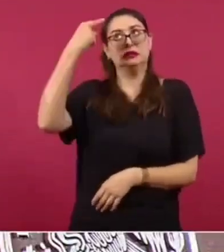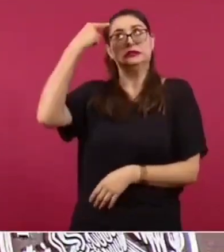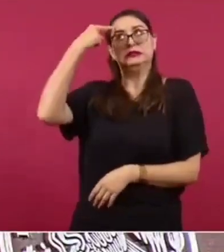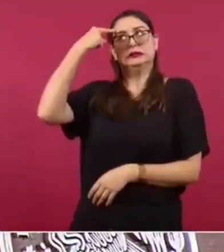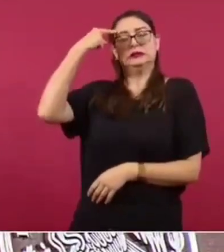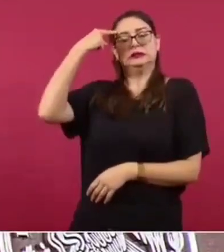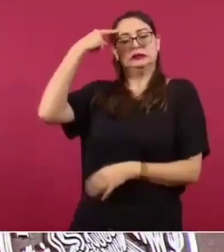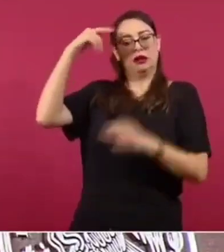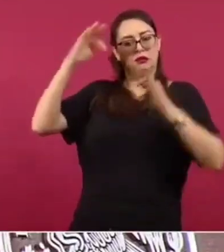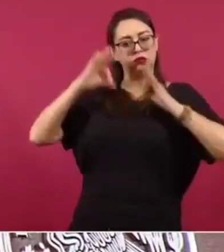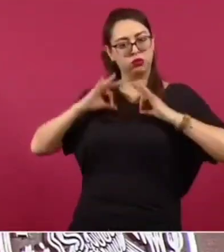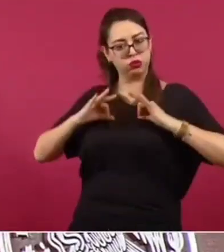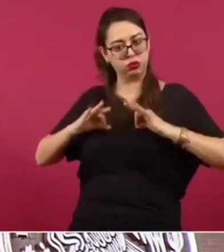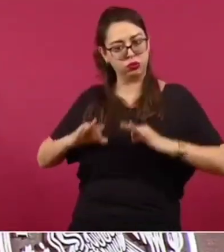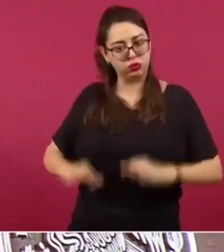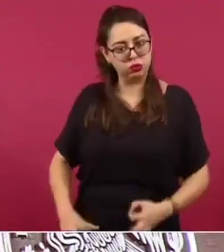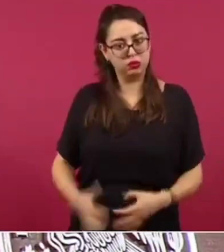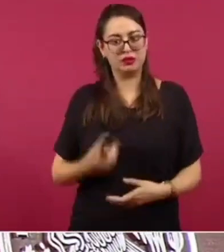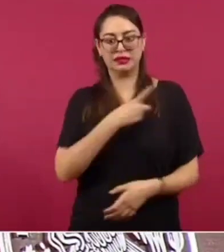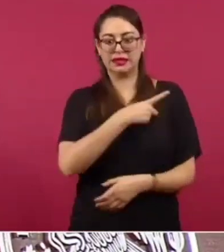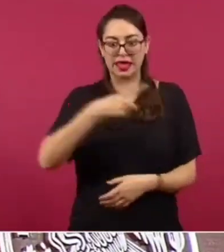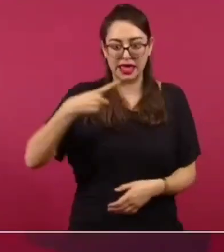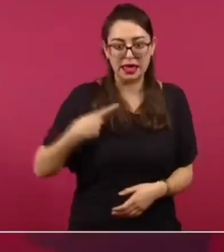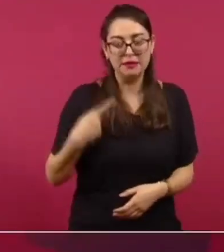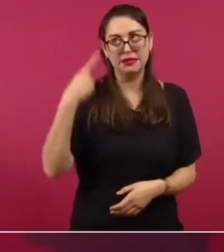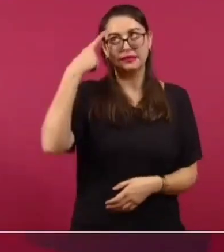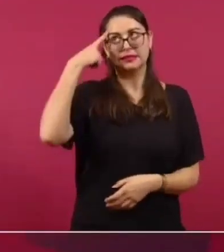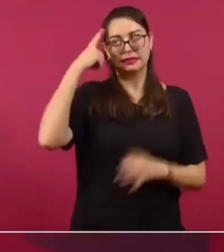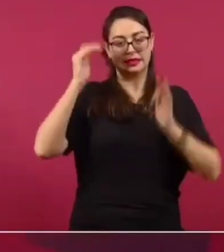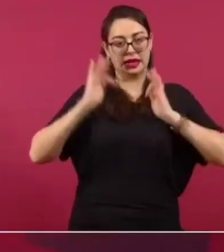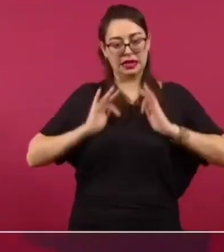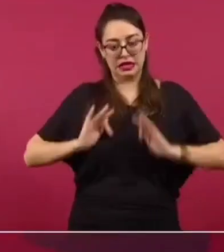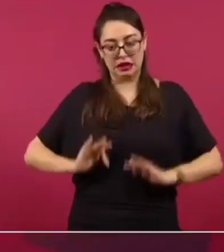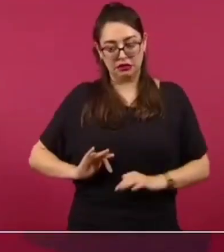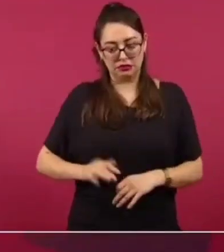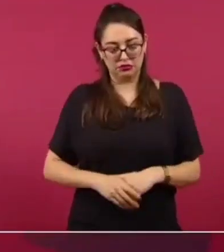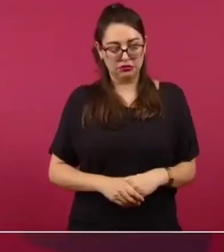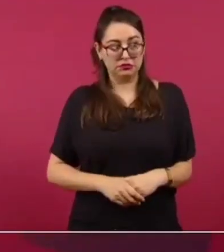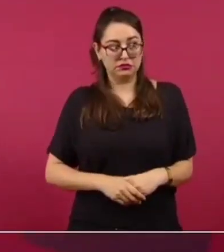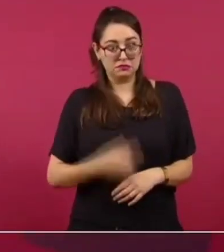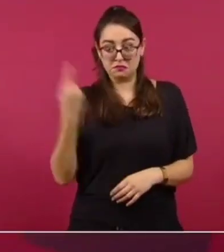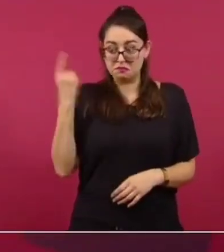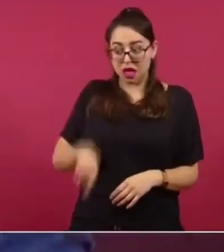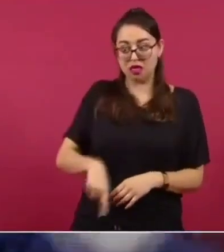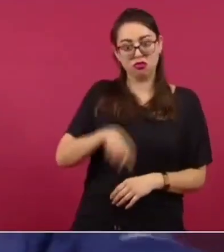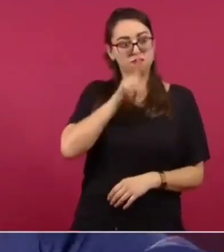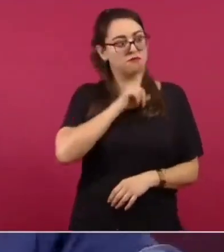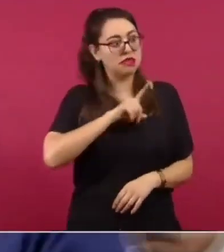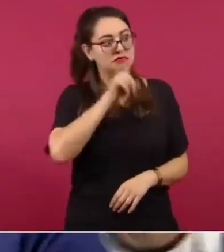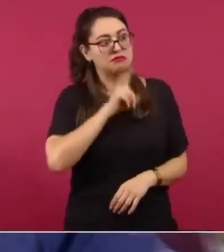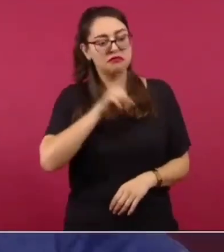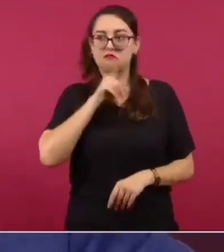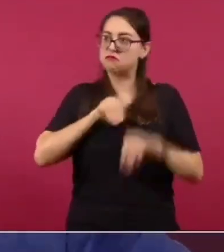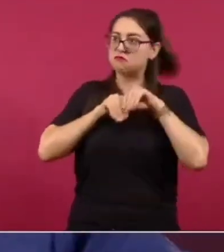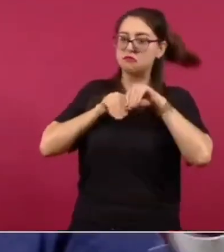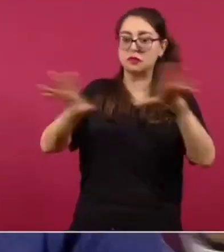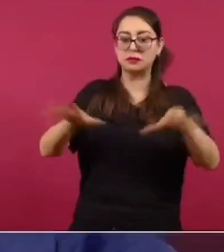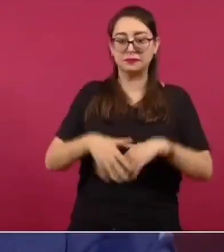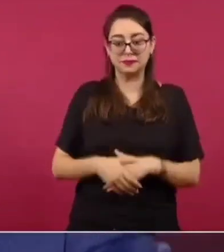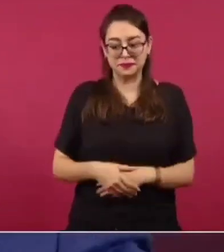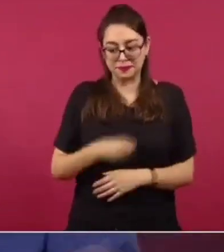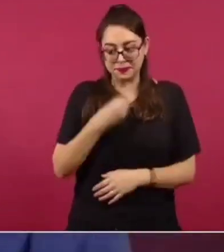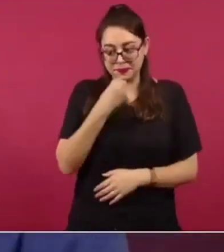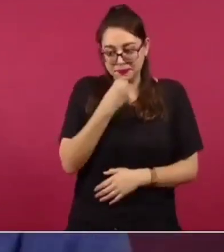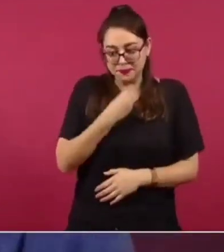realmente degradante lo que está sucediendo en el